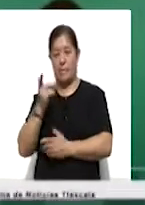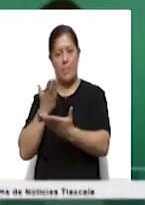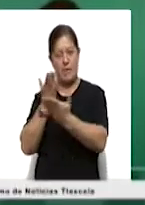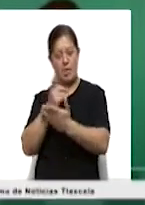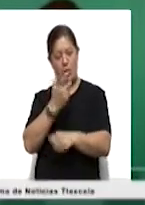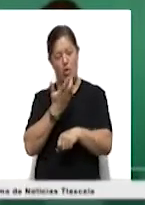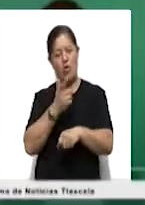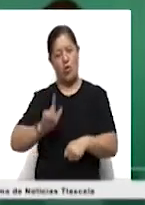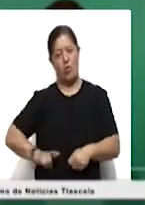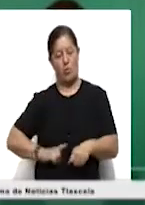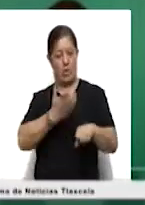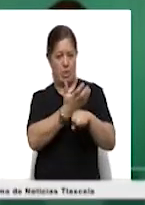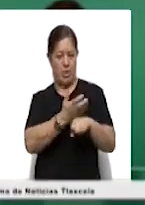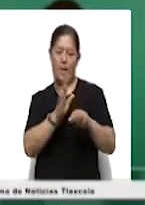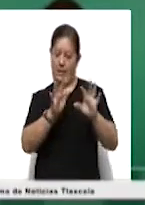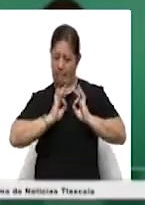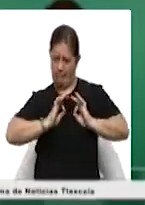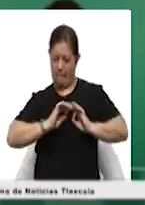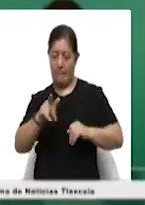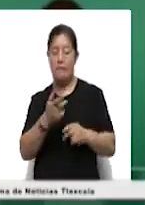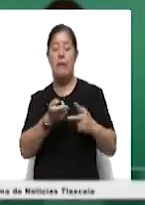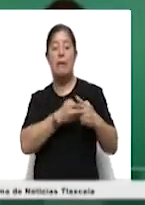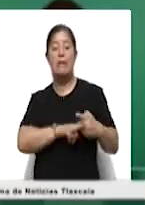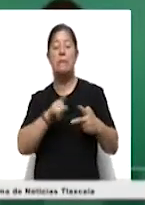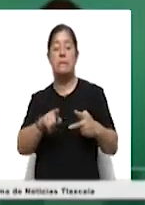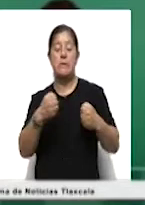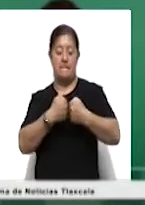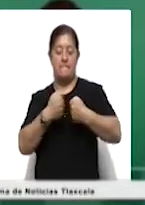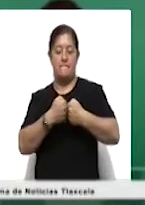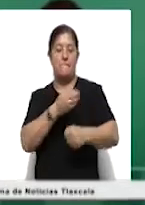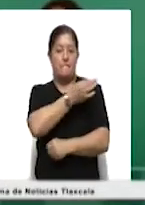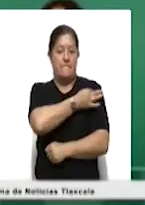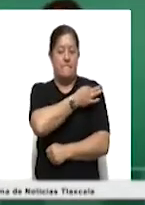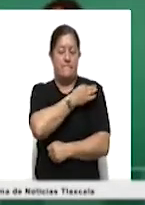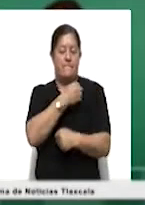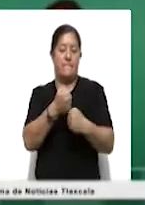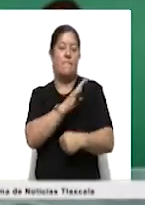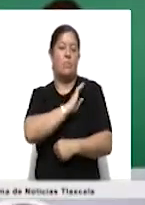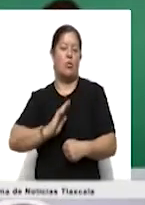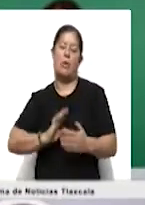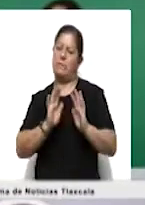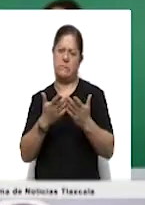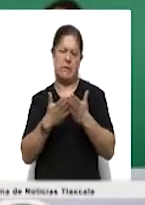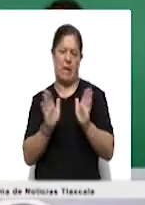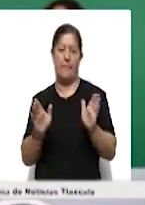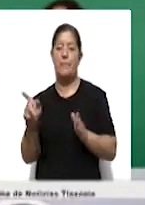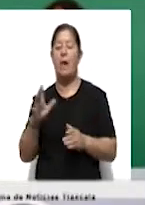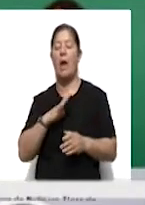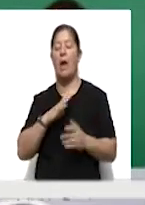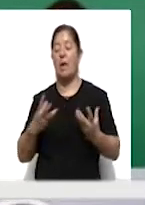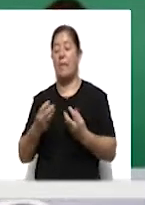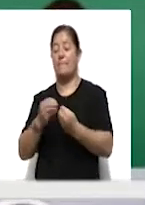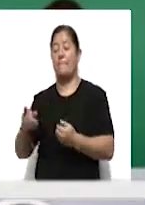relajar las restricciones a partir de la vacunación de municipios fronterizos. El funcionario federal explicó que se reunirá con el secretario de Seguridad